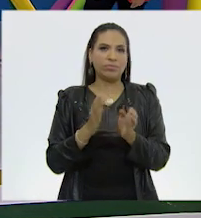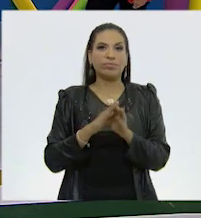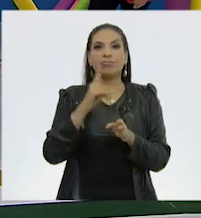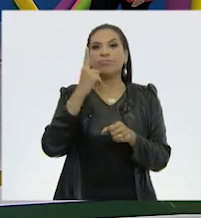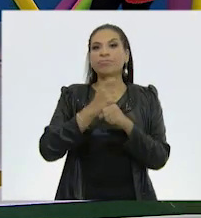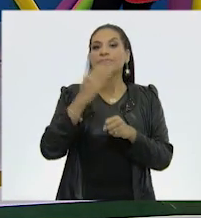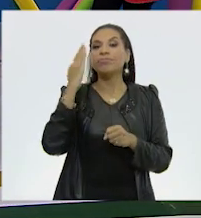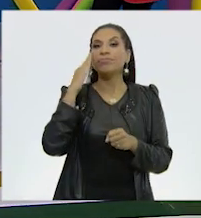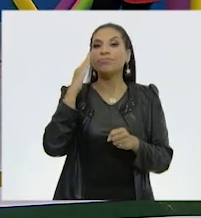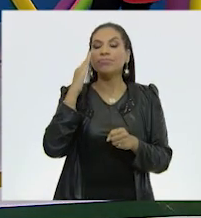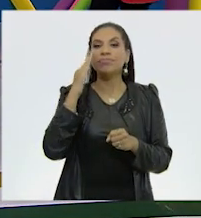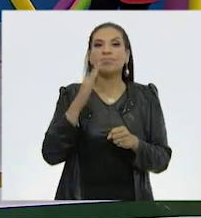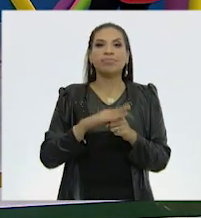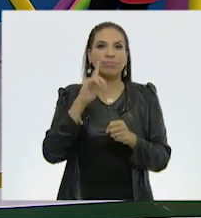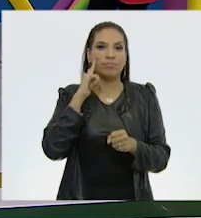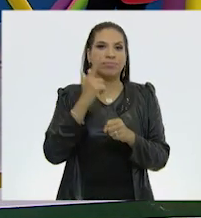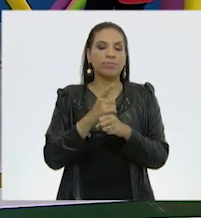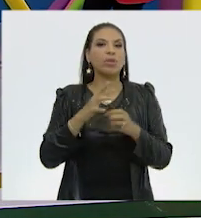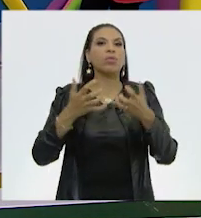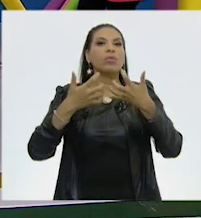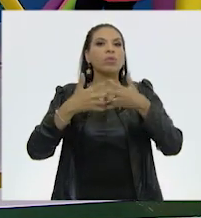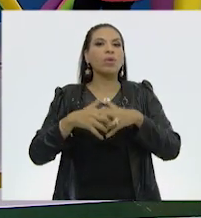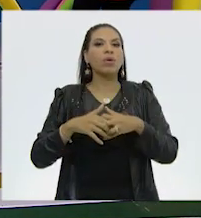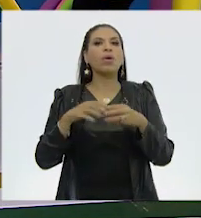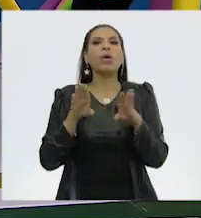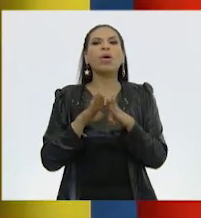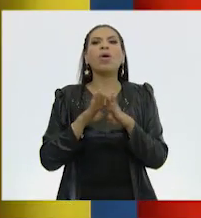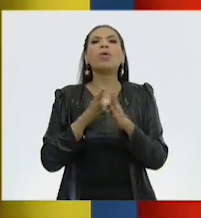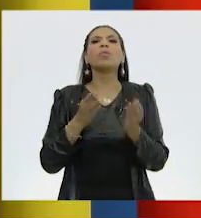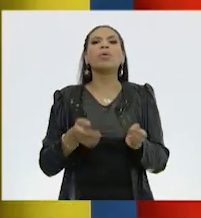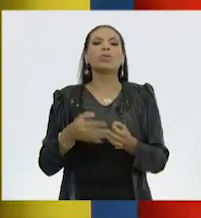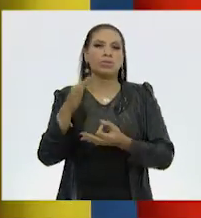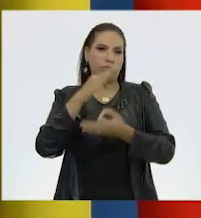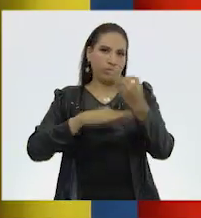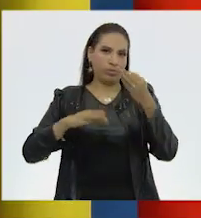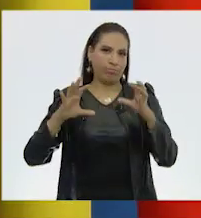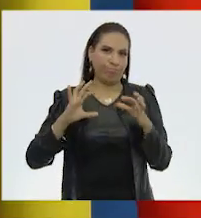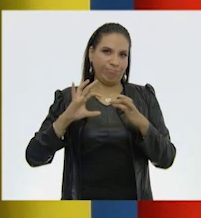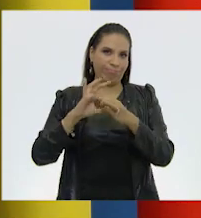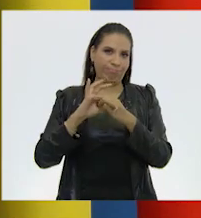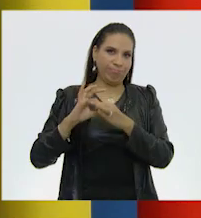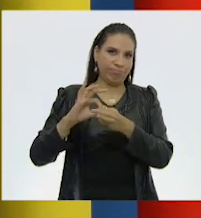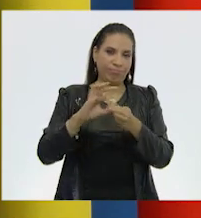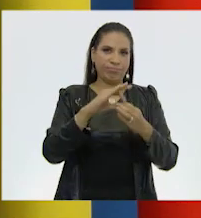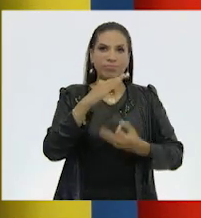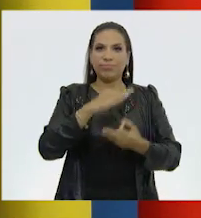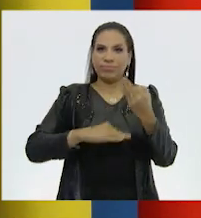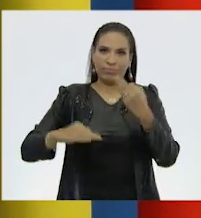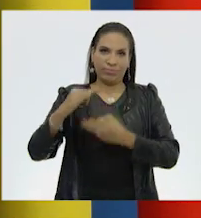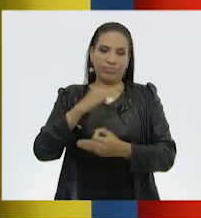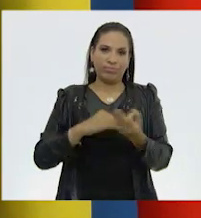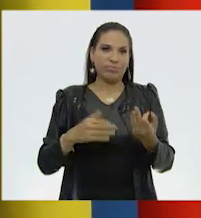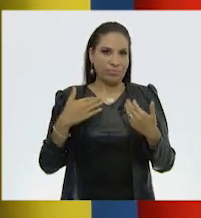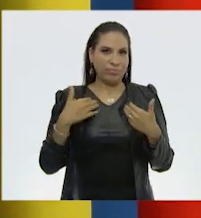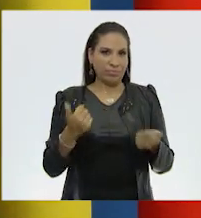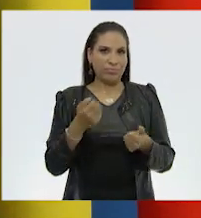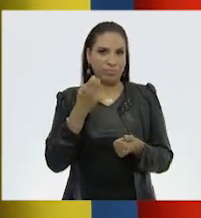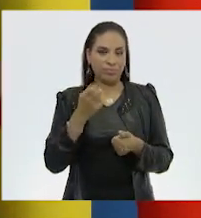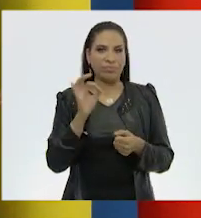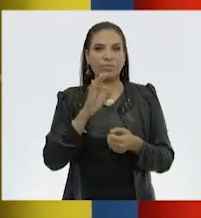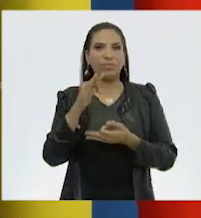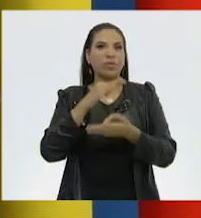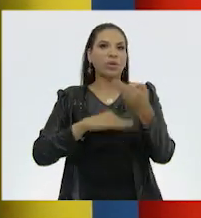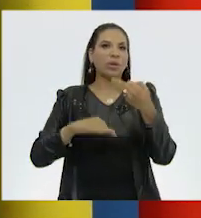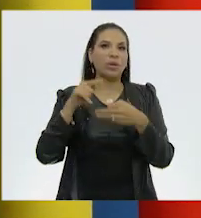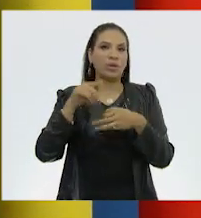principalmente, darnos cuenta de que funcionamos como un todo. O sea, con todo. ¿Sí me explico? O somos